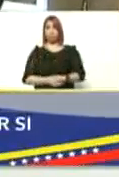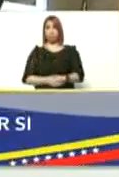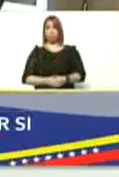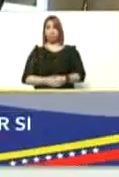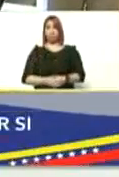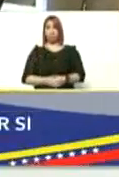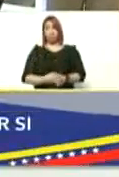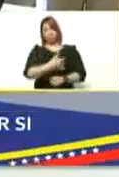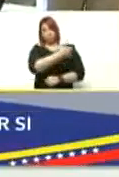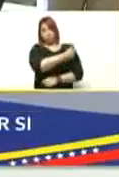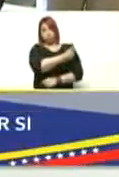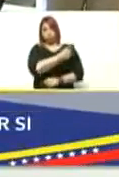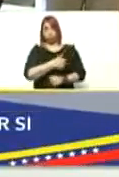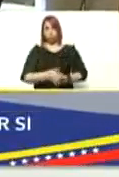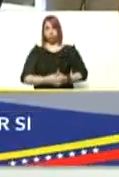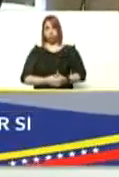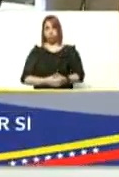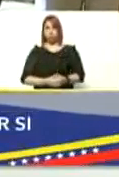vacuna